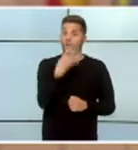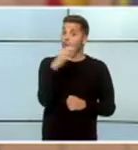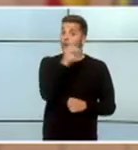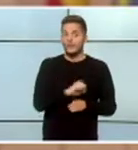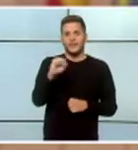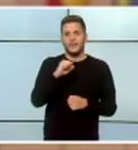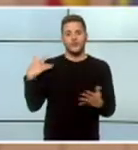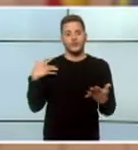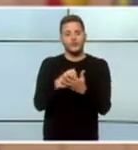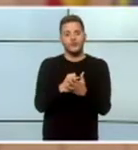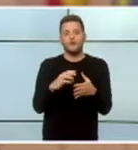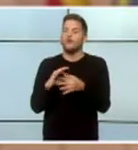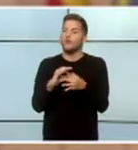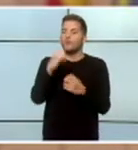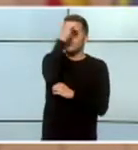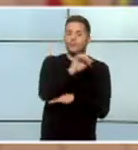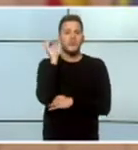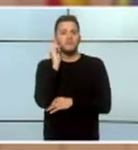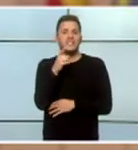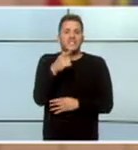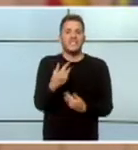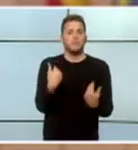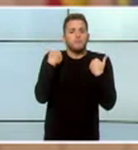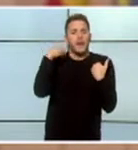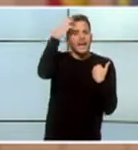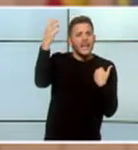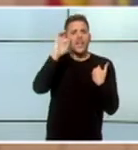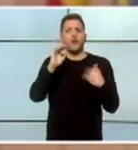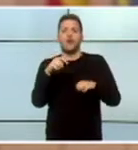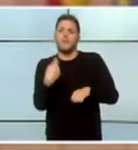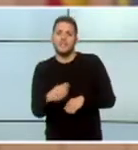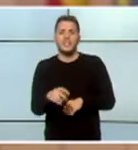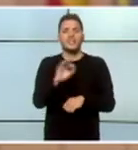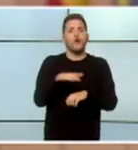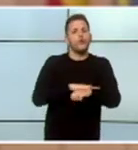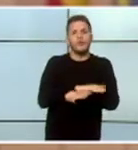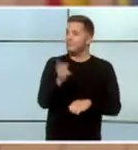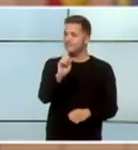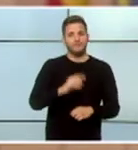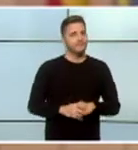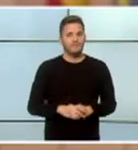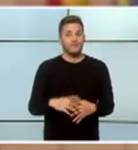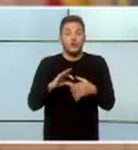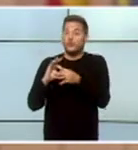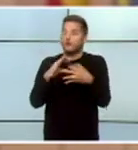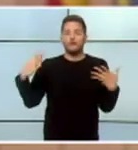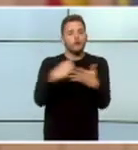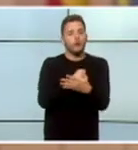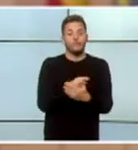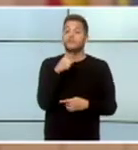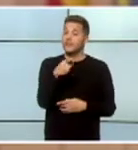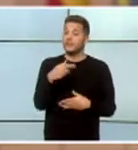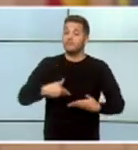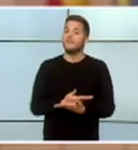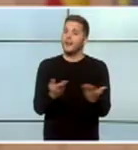todos... ...y entre todas... ...no es cosa de un rey... ...ni de un presidente... ...ni de un gobierno... ...ha sido cosa de todos... ...y eso créanme...